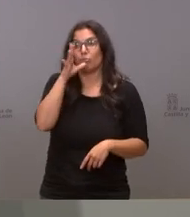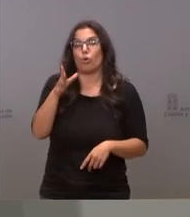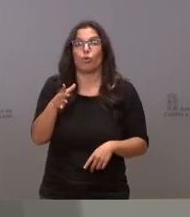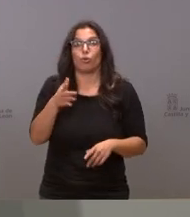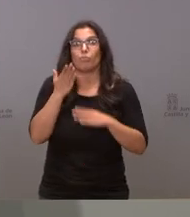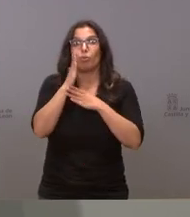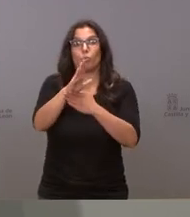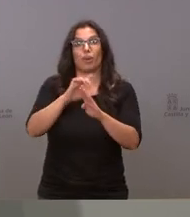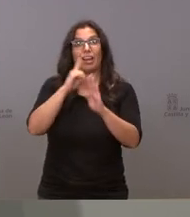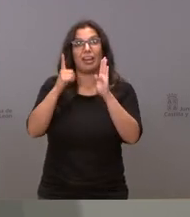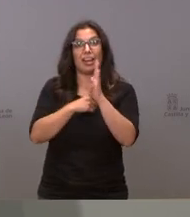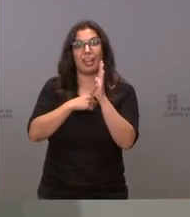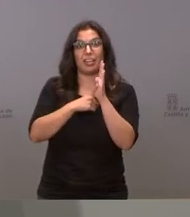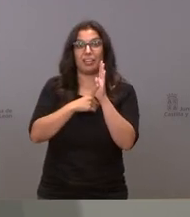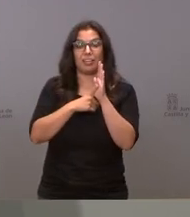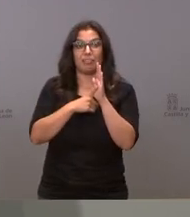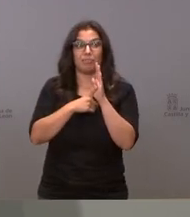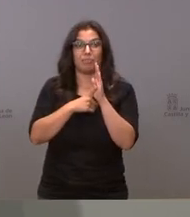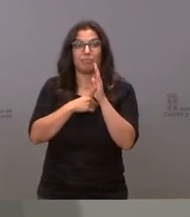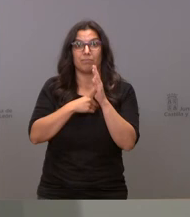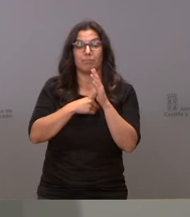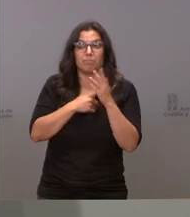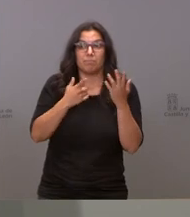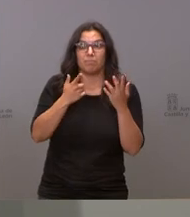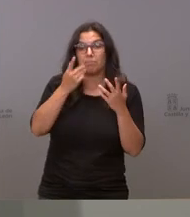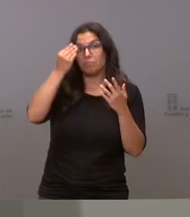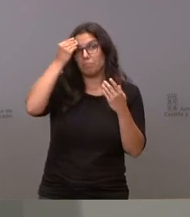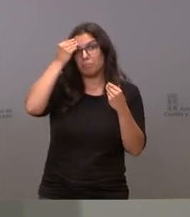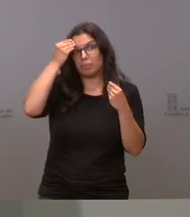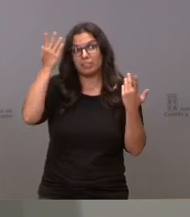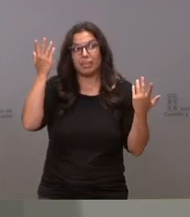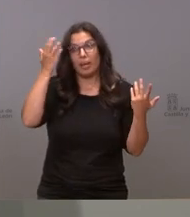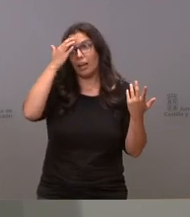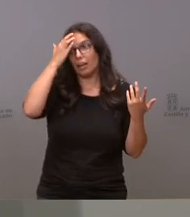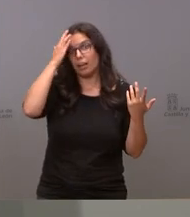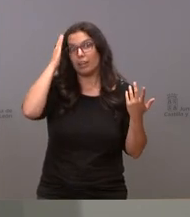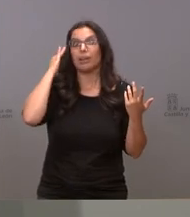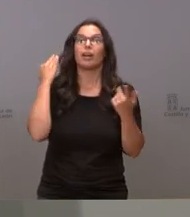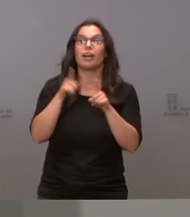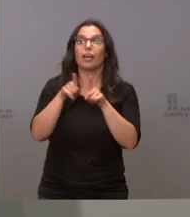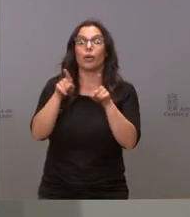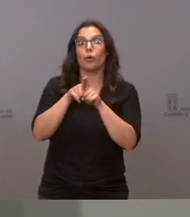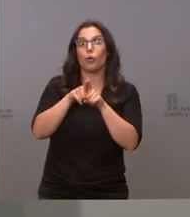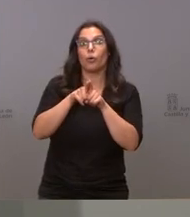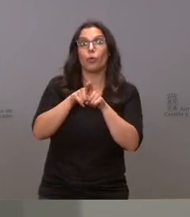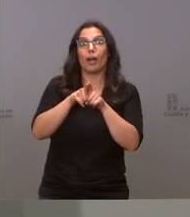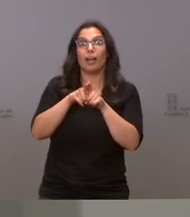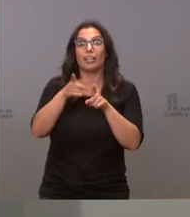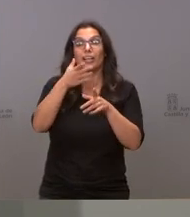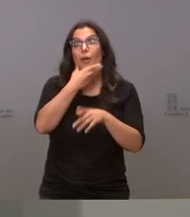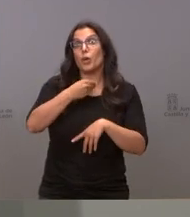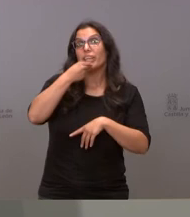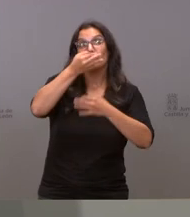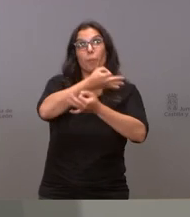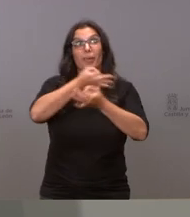ley pues pensando que tiene un mundo de ángeles habitualmente fracasa y más aún si